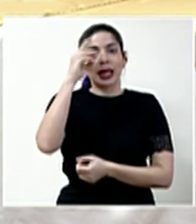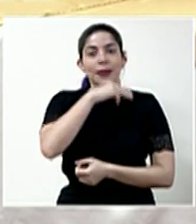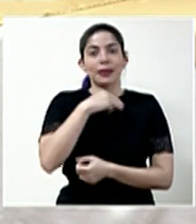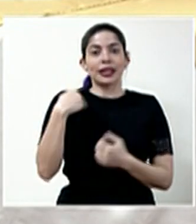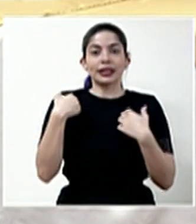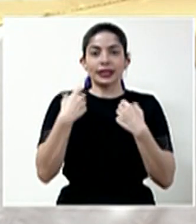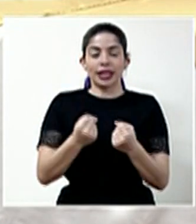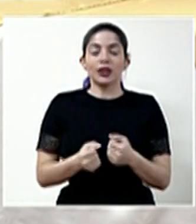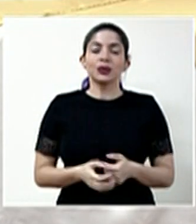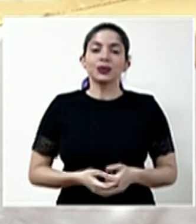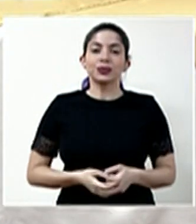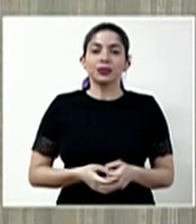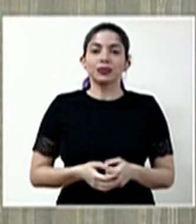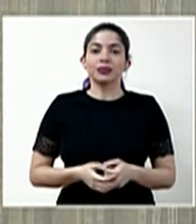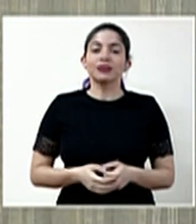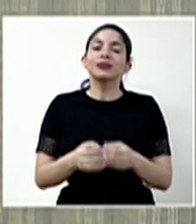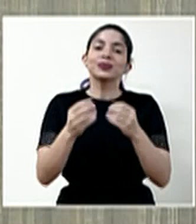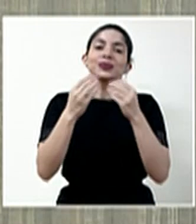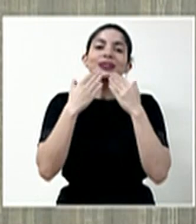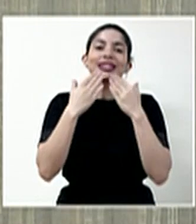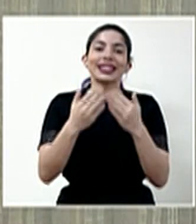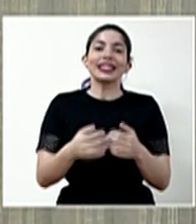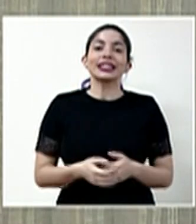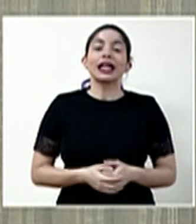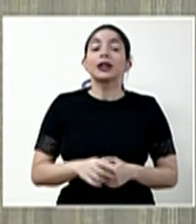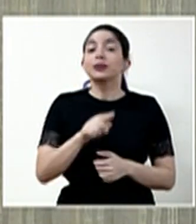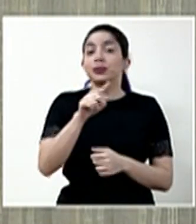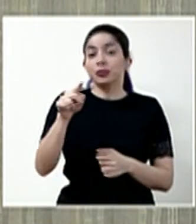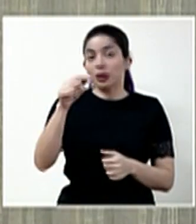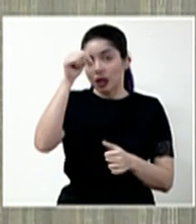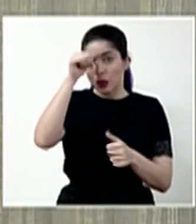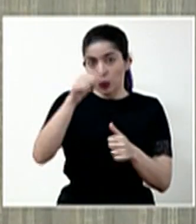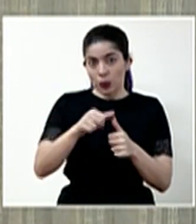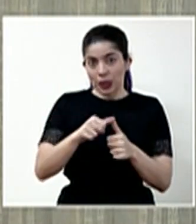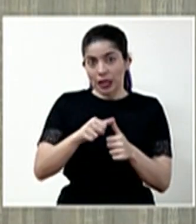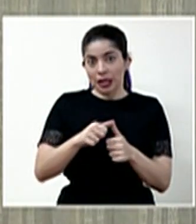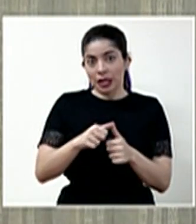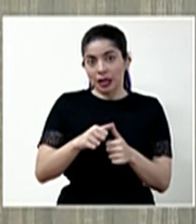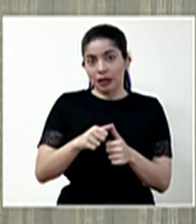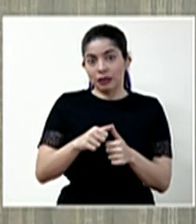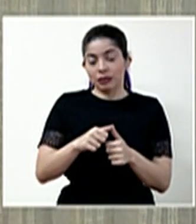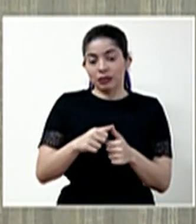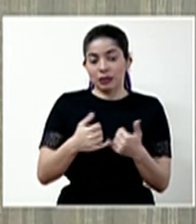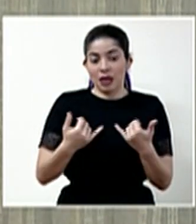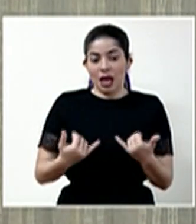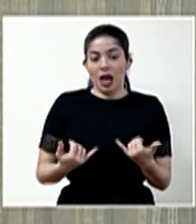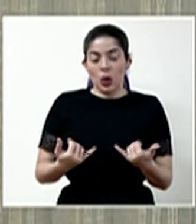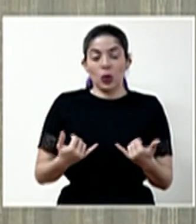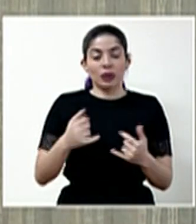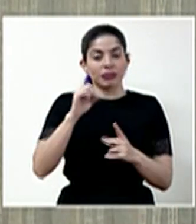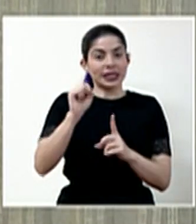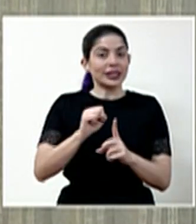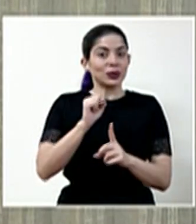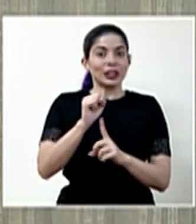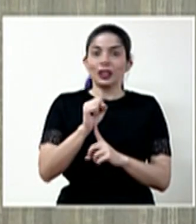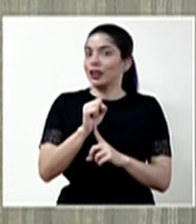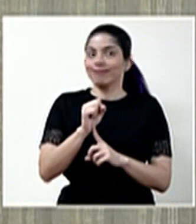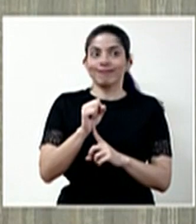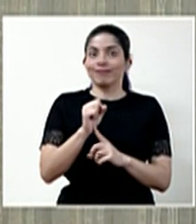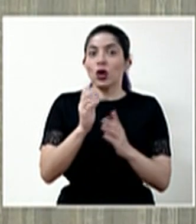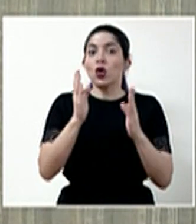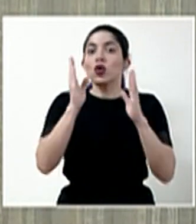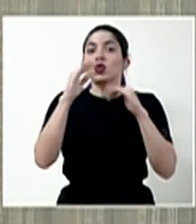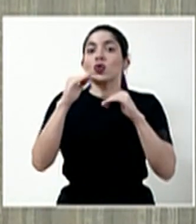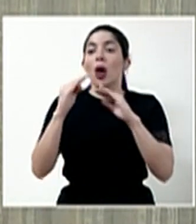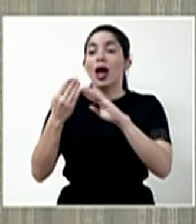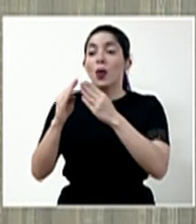ministro de Salud. Sí, muchas gracias. Recordemos que estamos en una situación en donde no ha habido transmisión